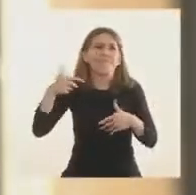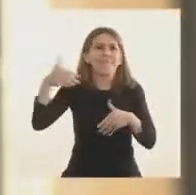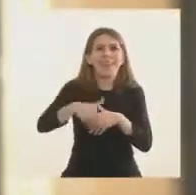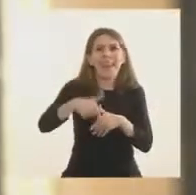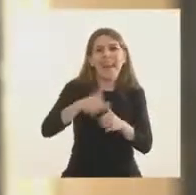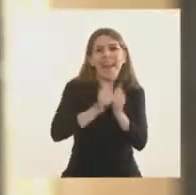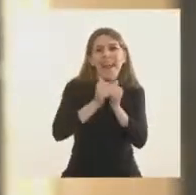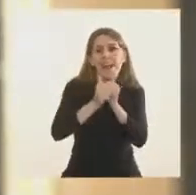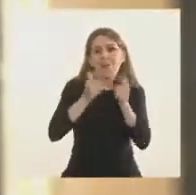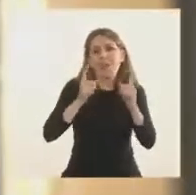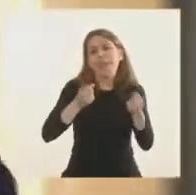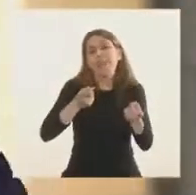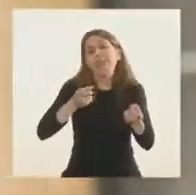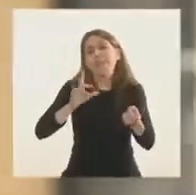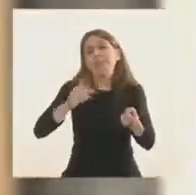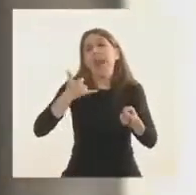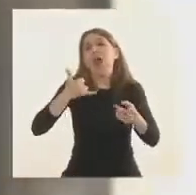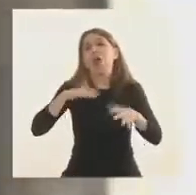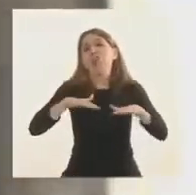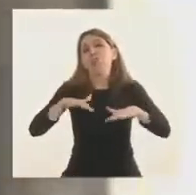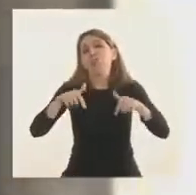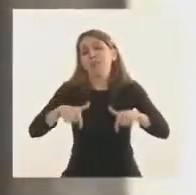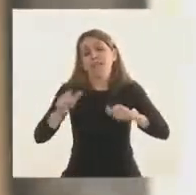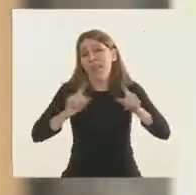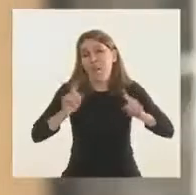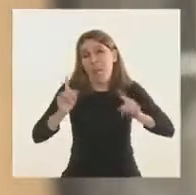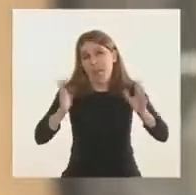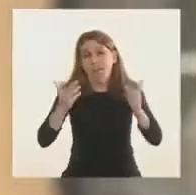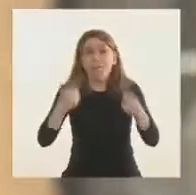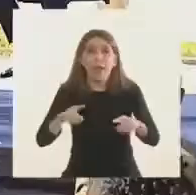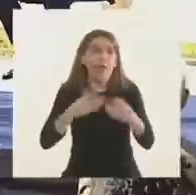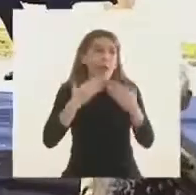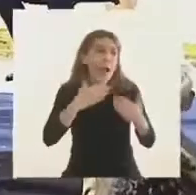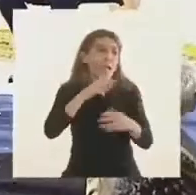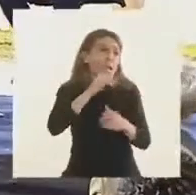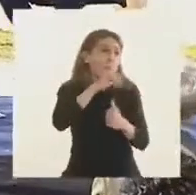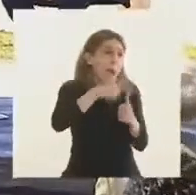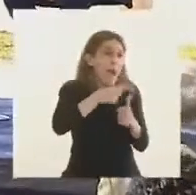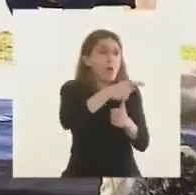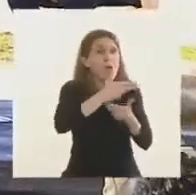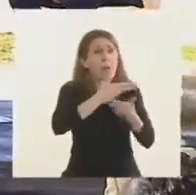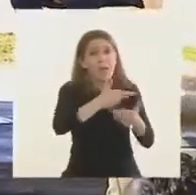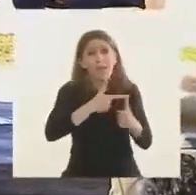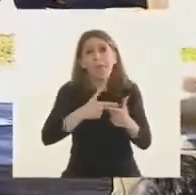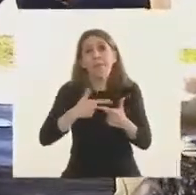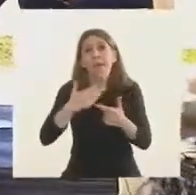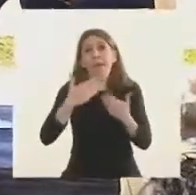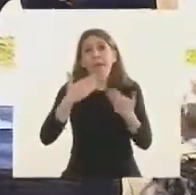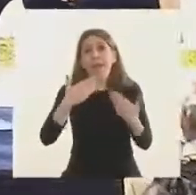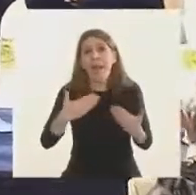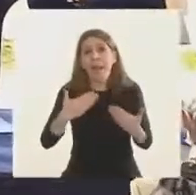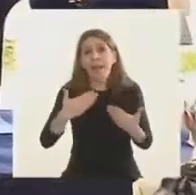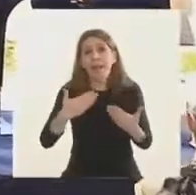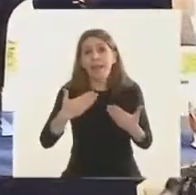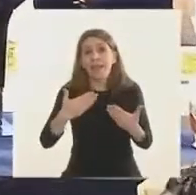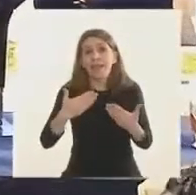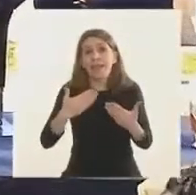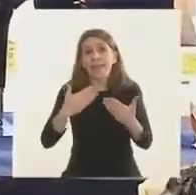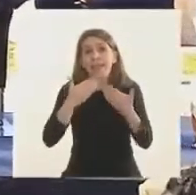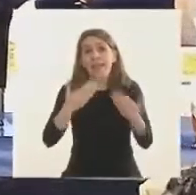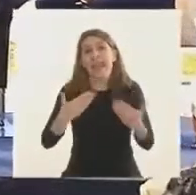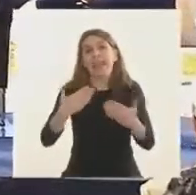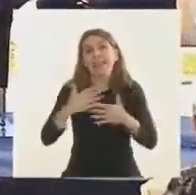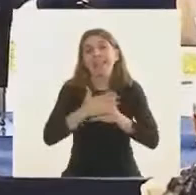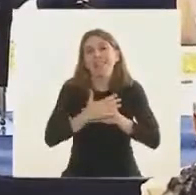no es la mejor circunstancia. Pero gracias, Pablo, por la recepción. Gracias, gracias, mi